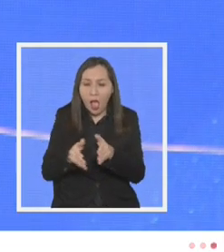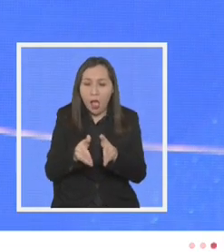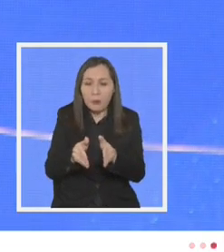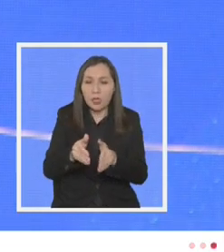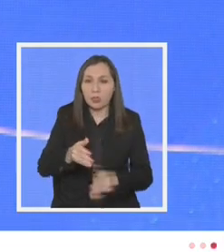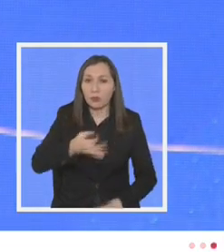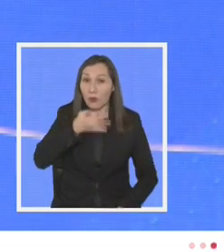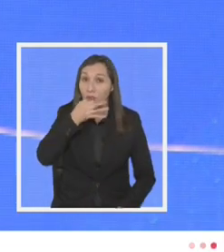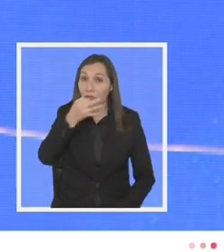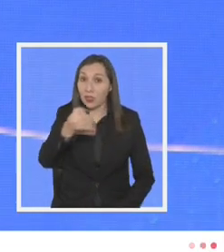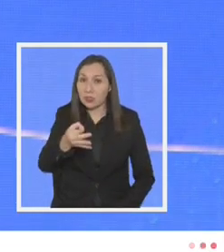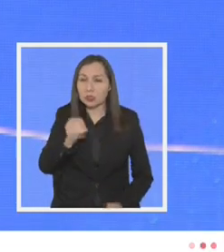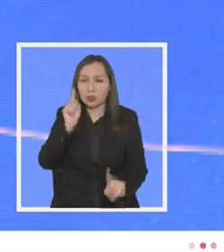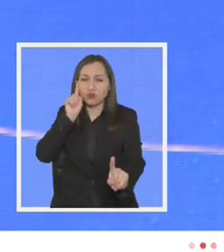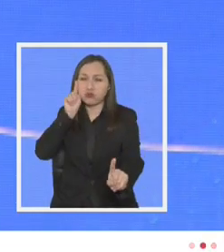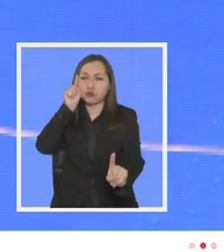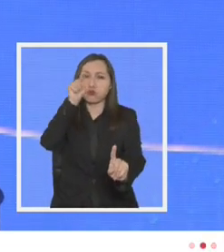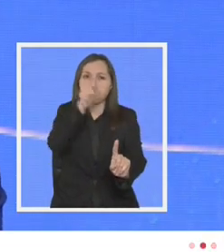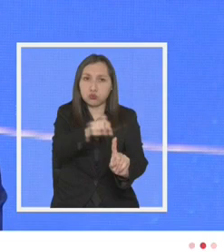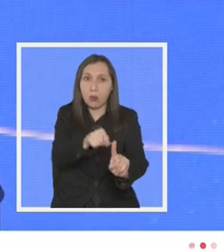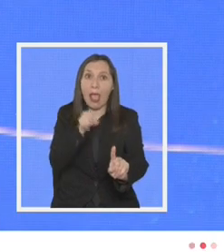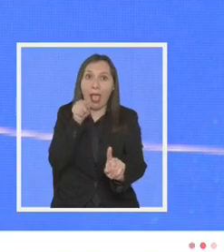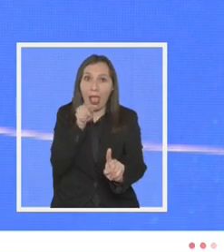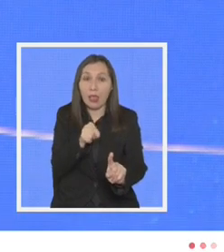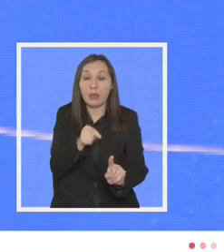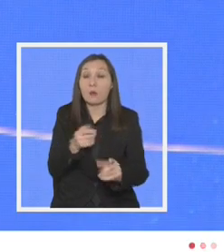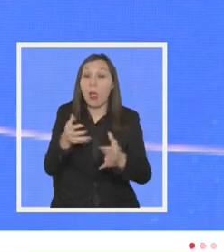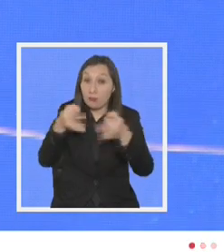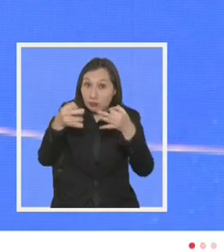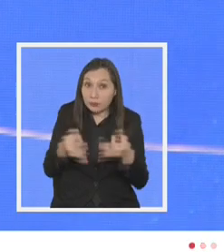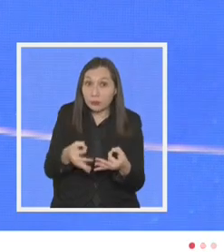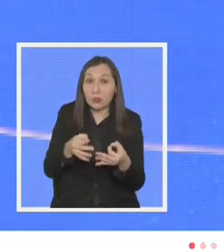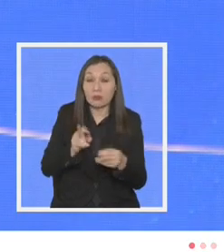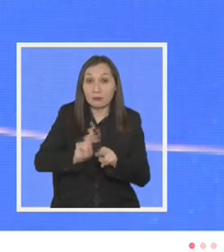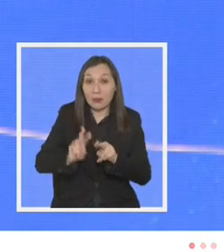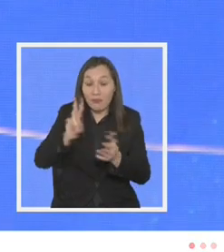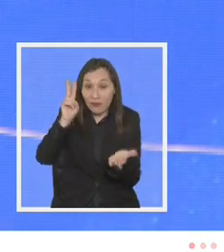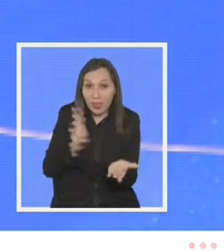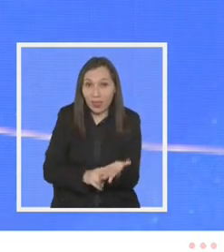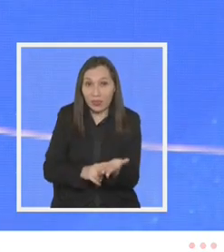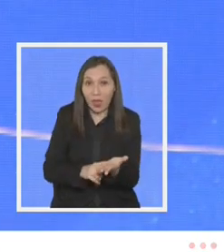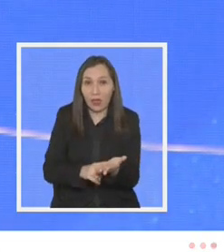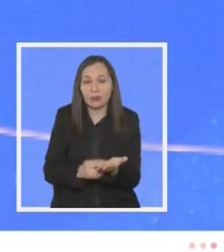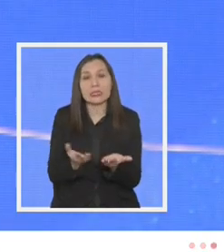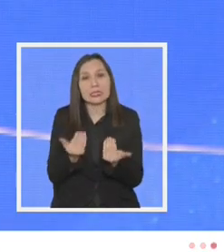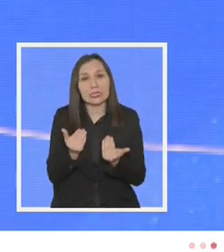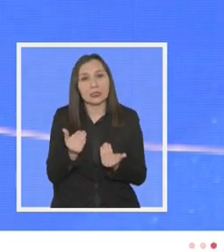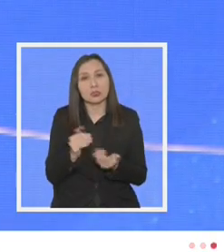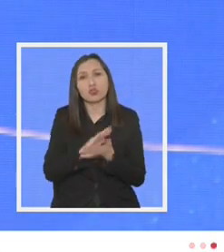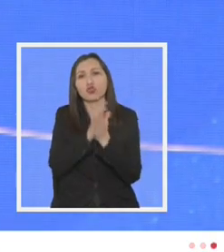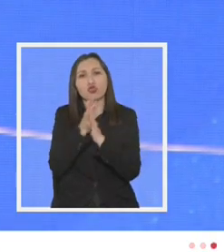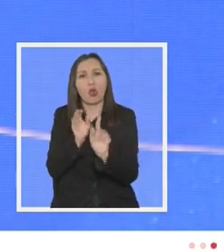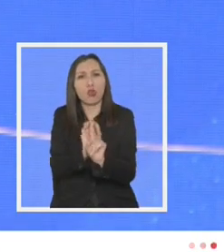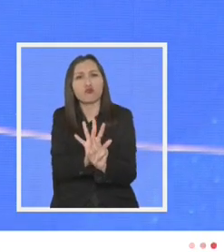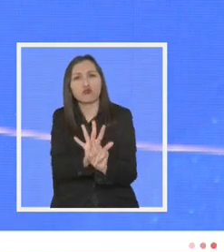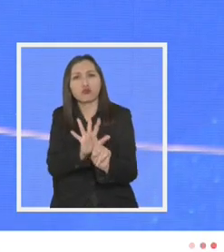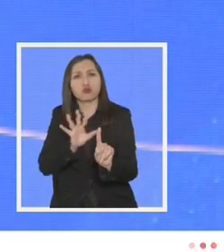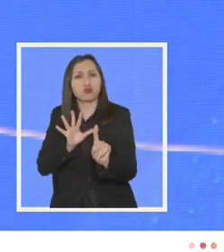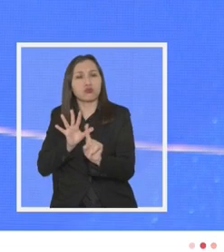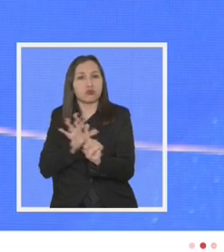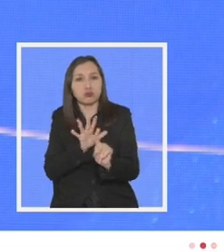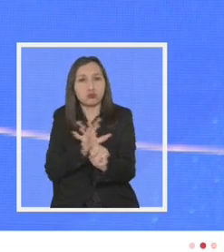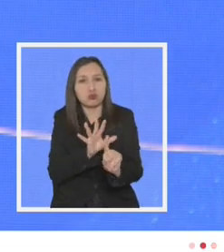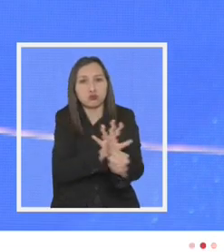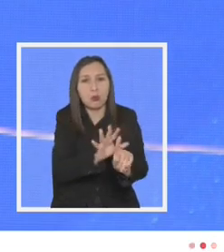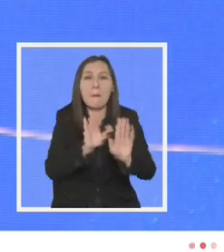decir a ese puerto vamos pero para que este se vuelva realidad requiere de toda una tripulación dispuesta a remar en